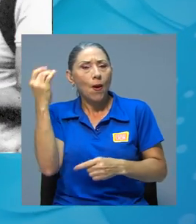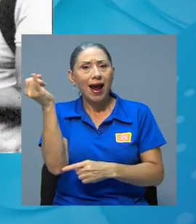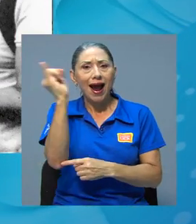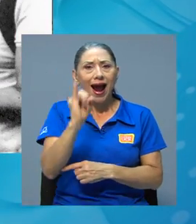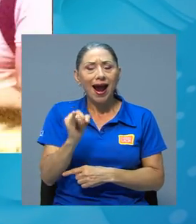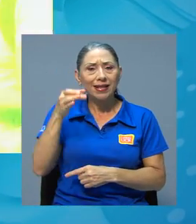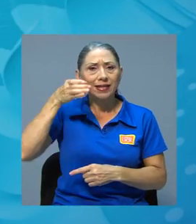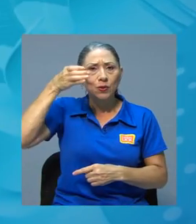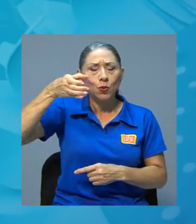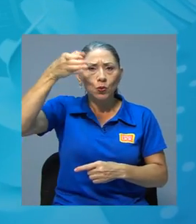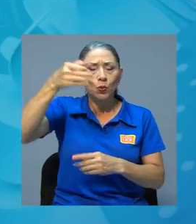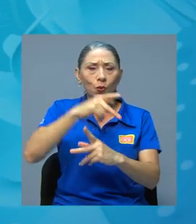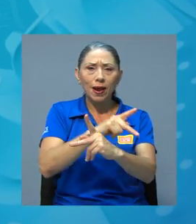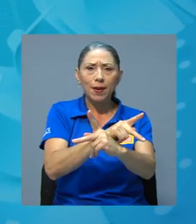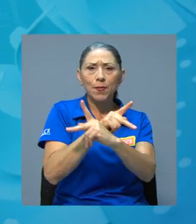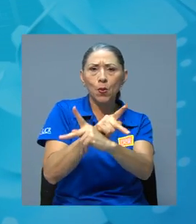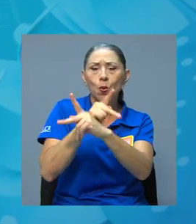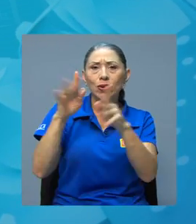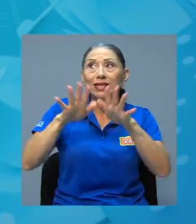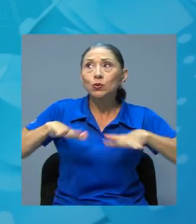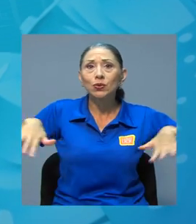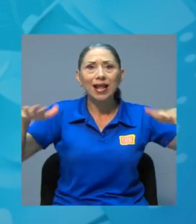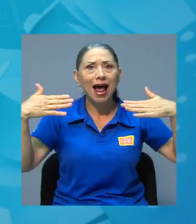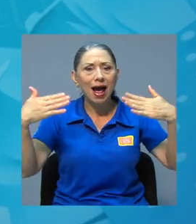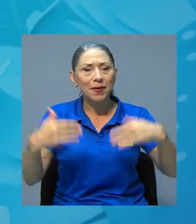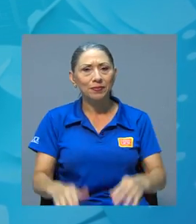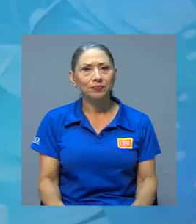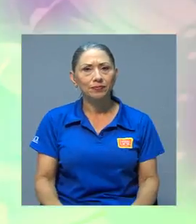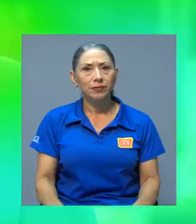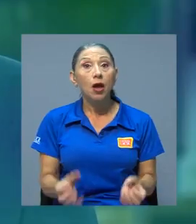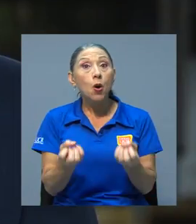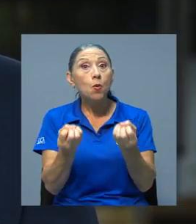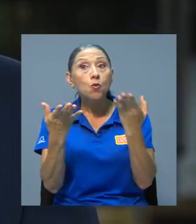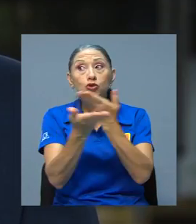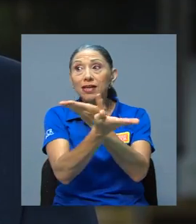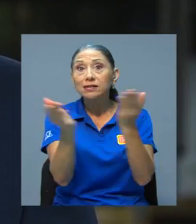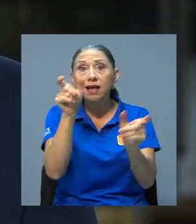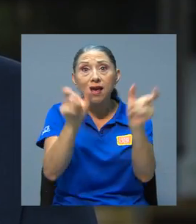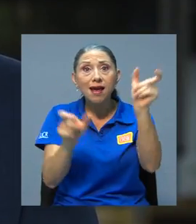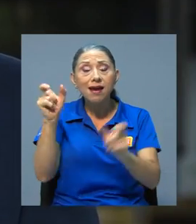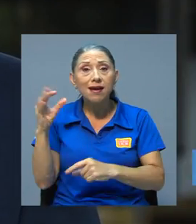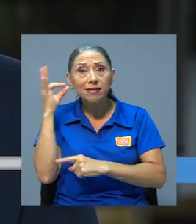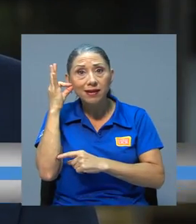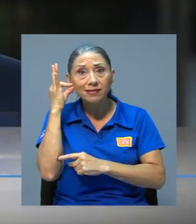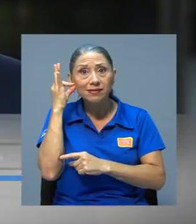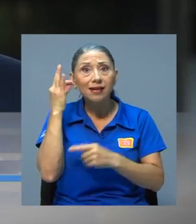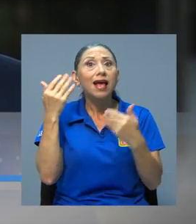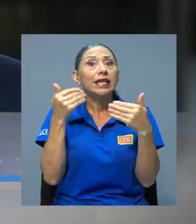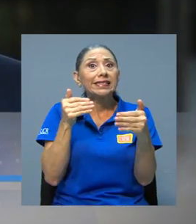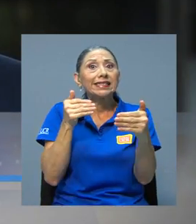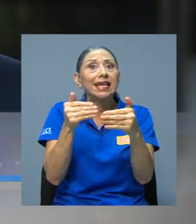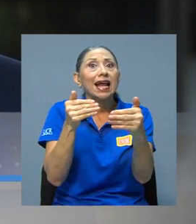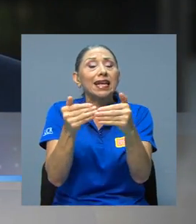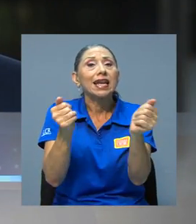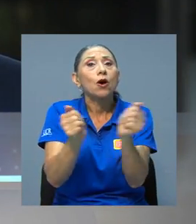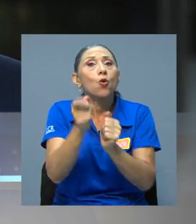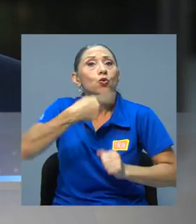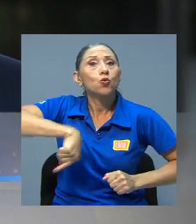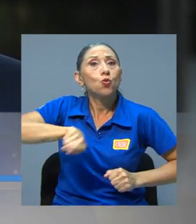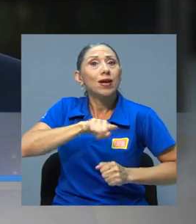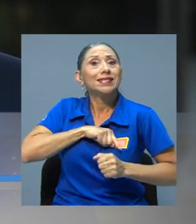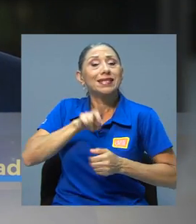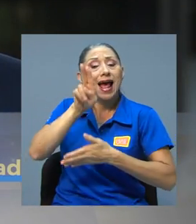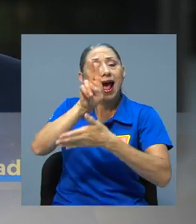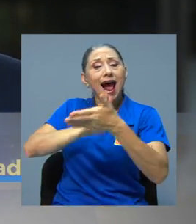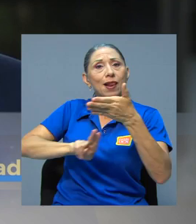el arte, la cultura y la protección del ambiente. Muchas de ellas incluso tuvieron cercanía con nuestra alma